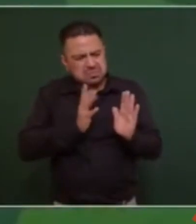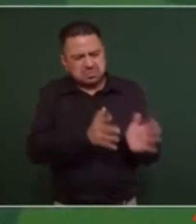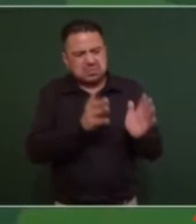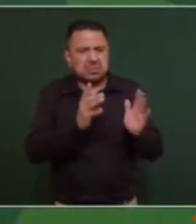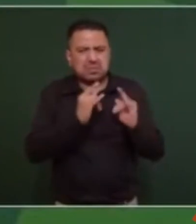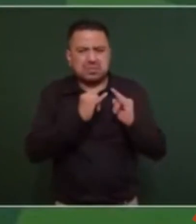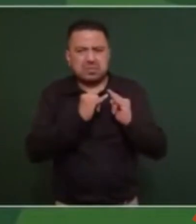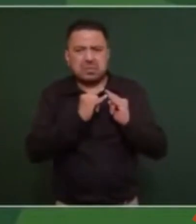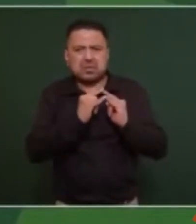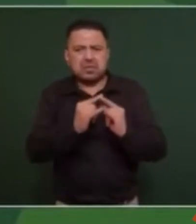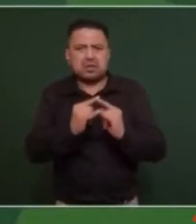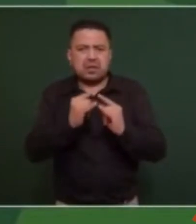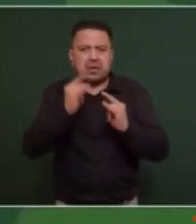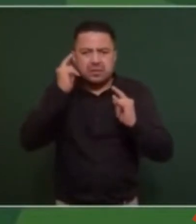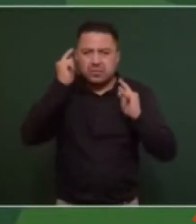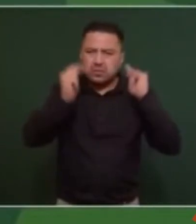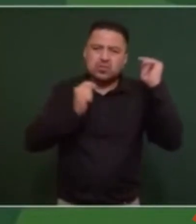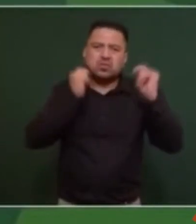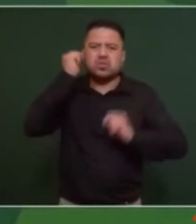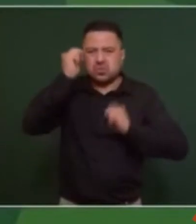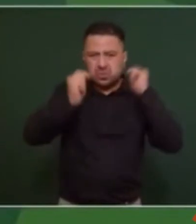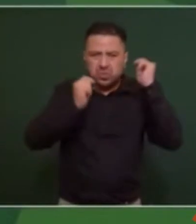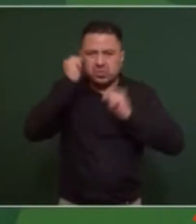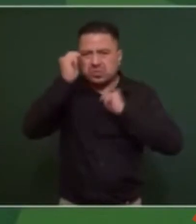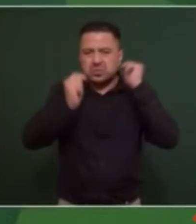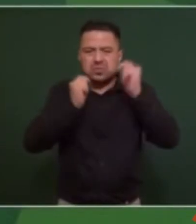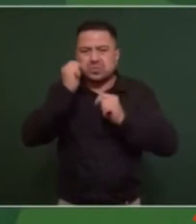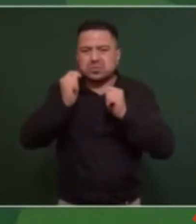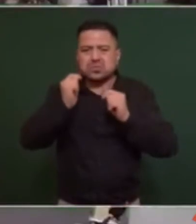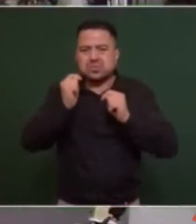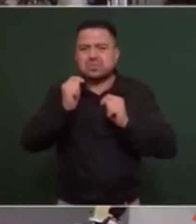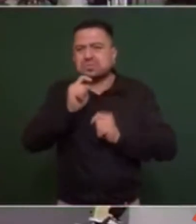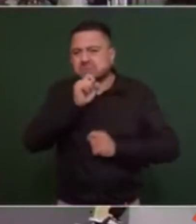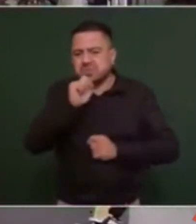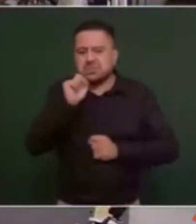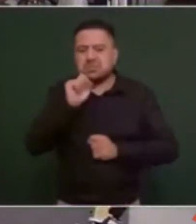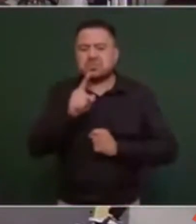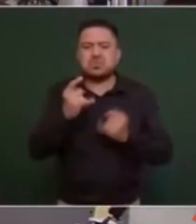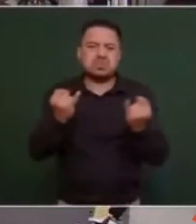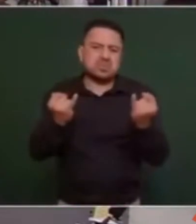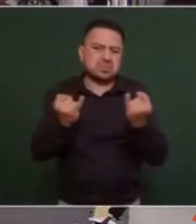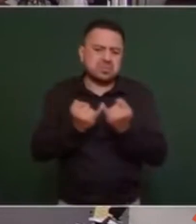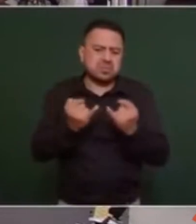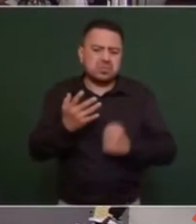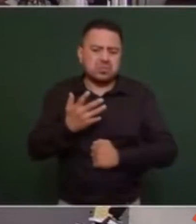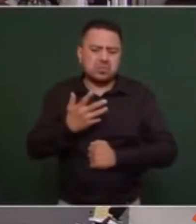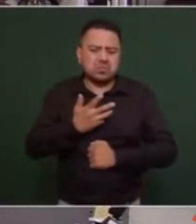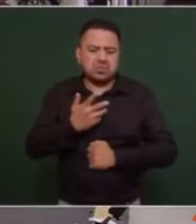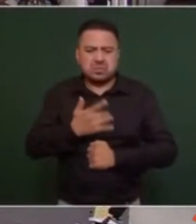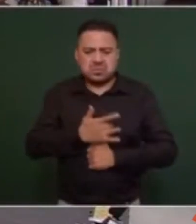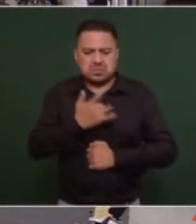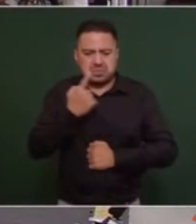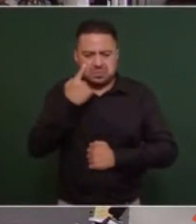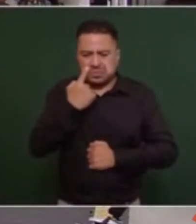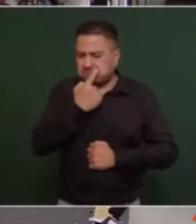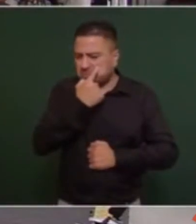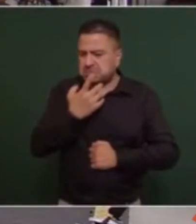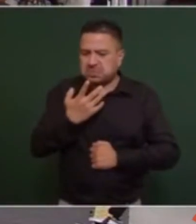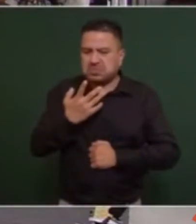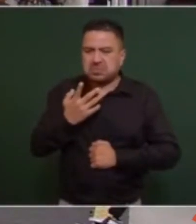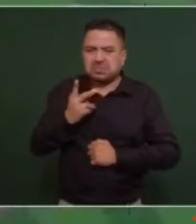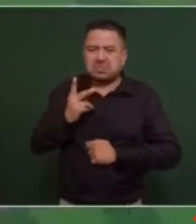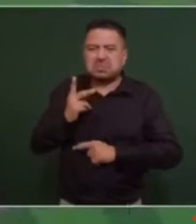tianguis turístico porque había eh también la intención de suspenderlo